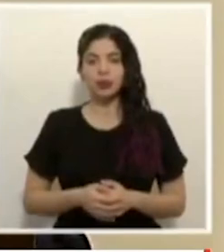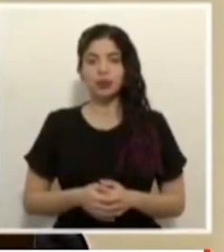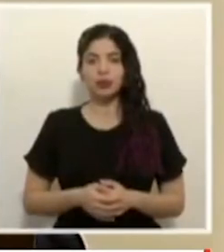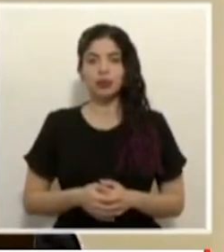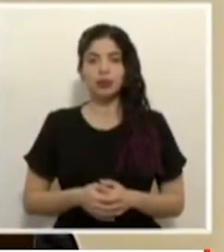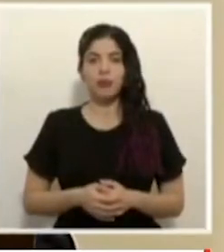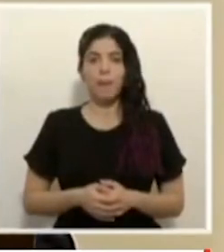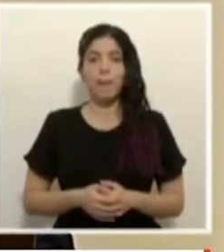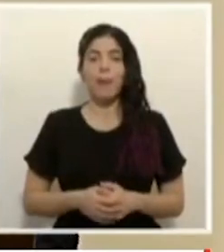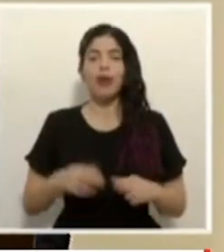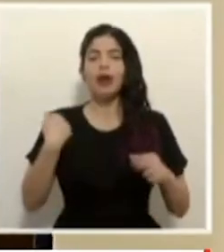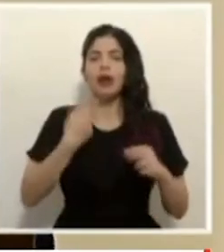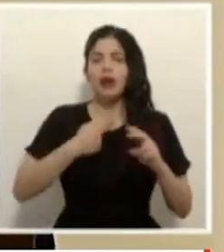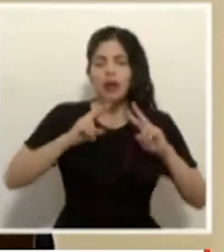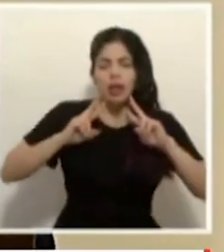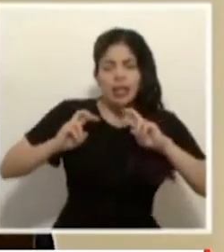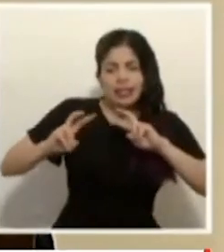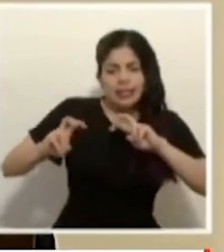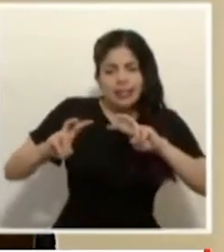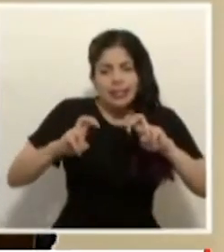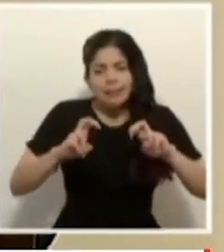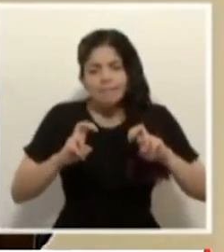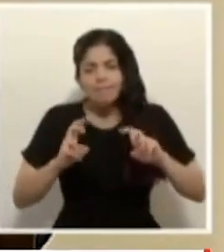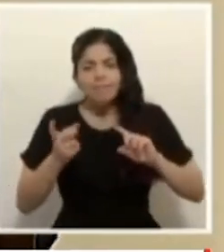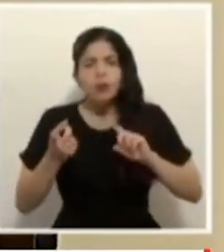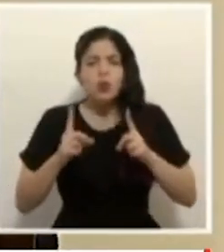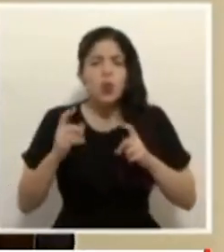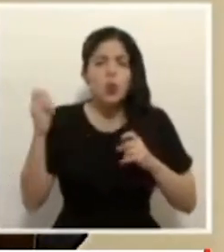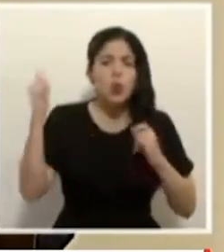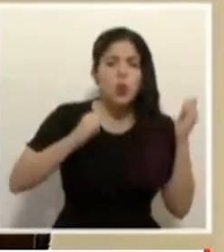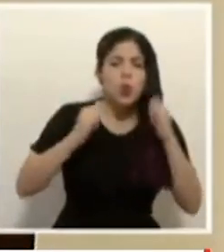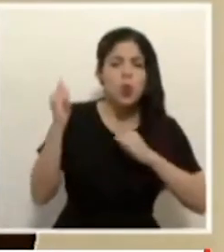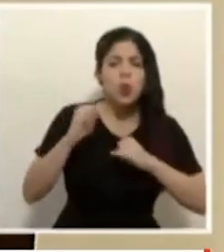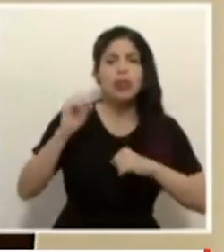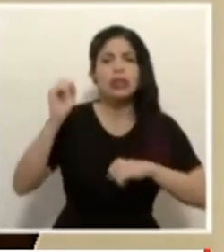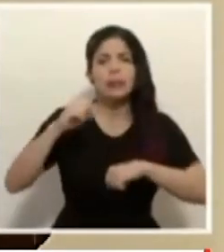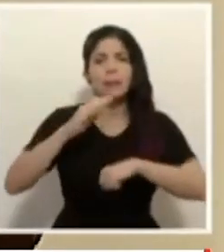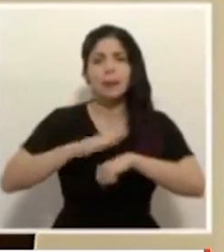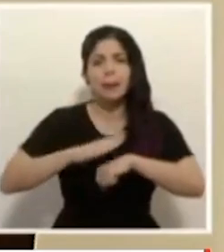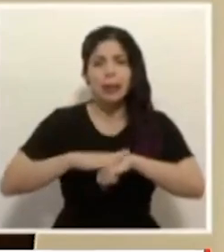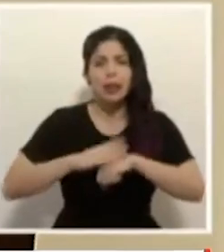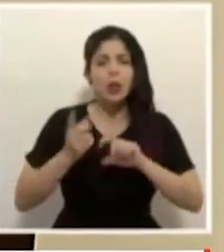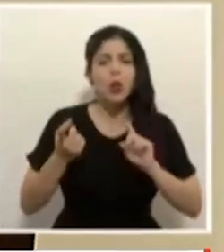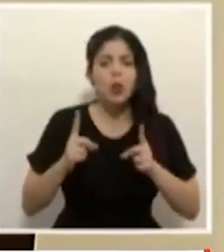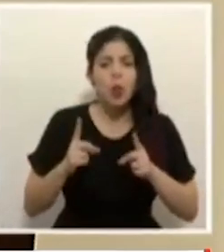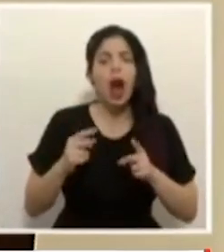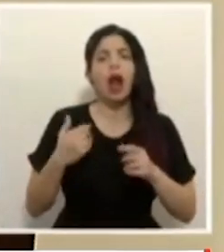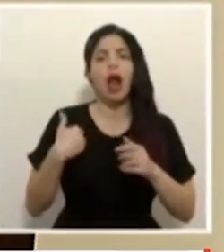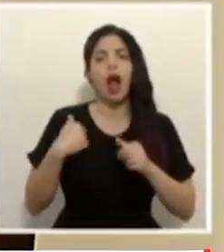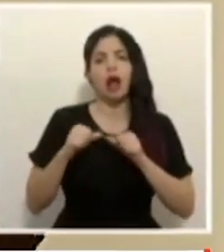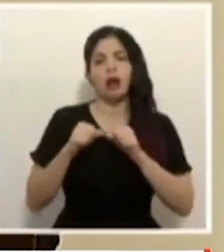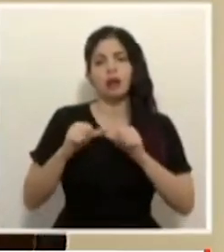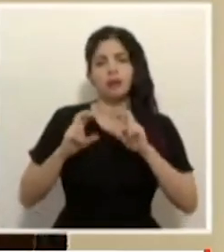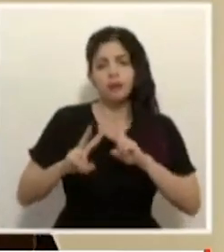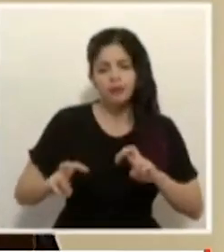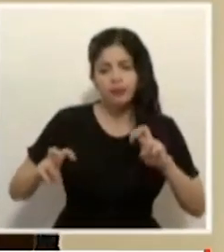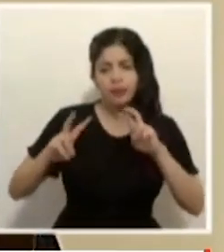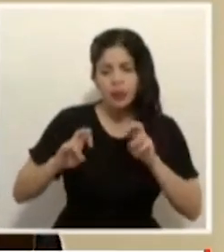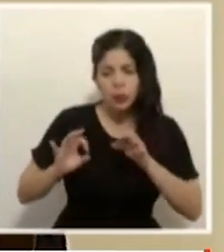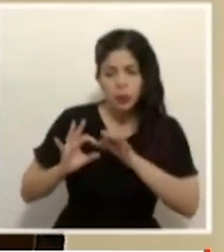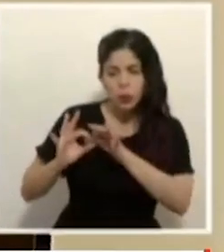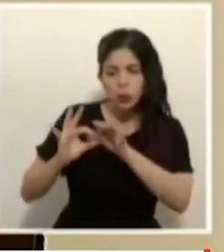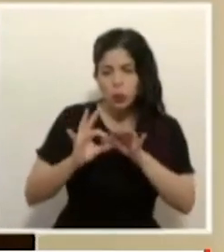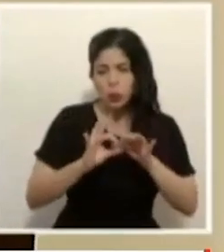El análisis sobre posibles nuevas rutas que se permitan es permanente, es coordinado, depende de muchísimos